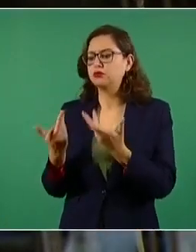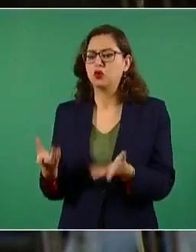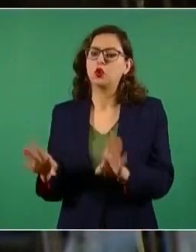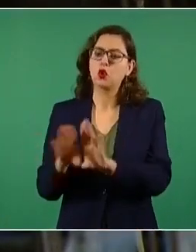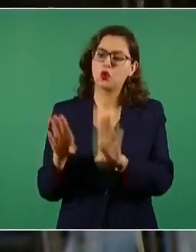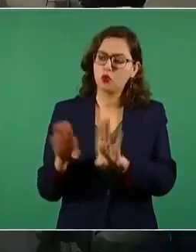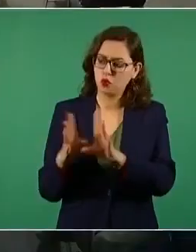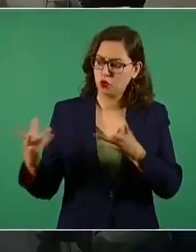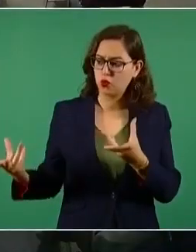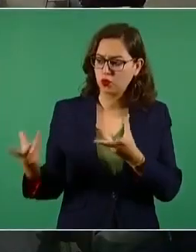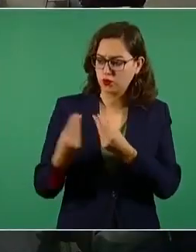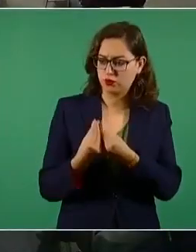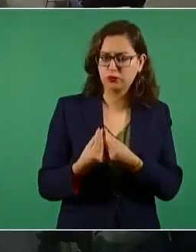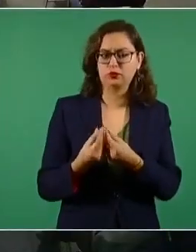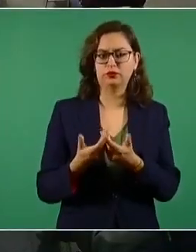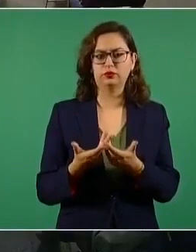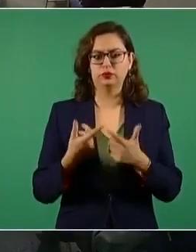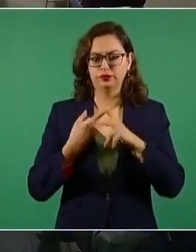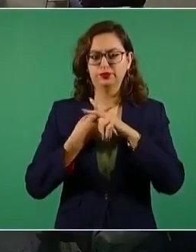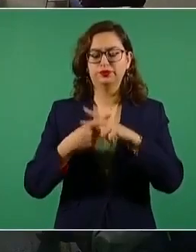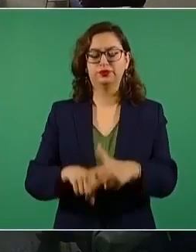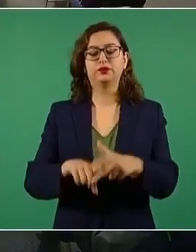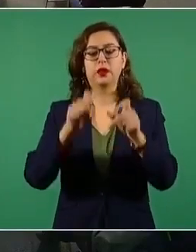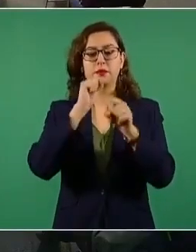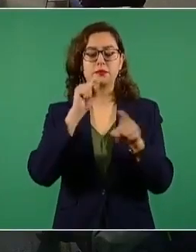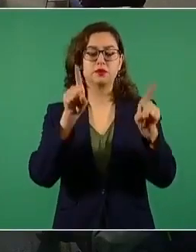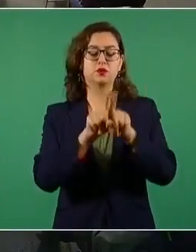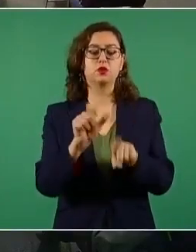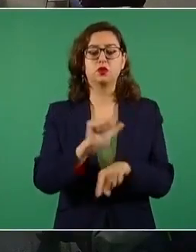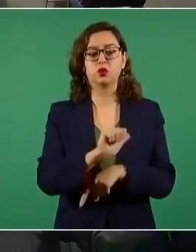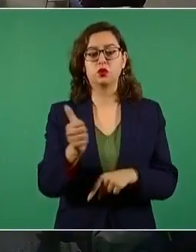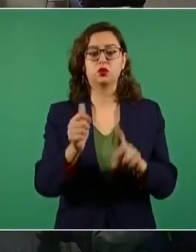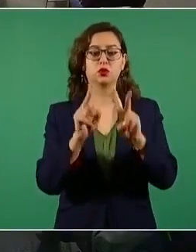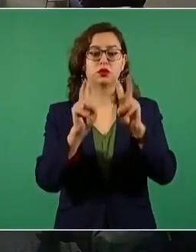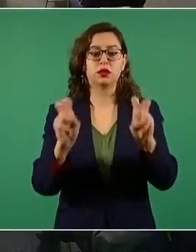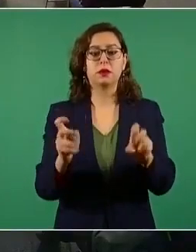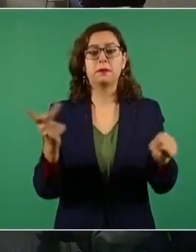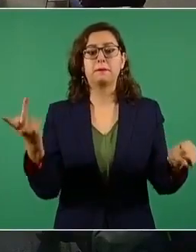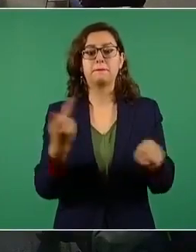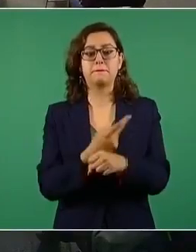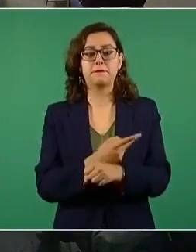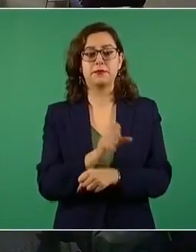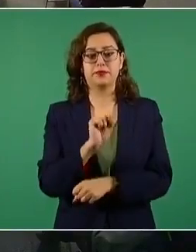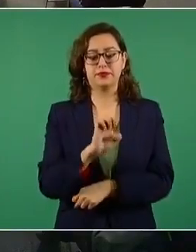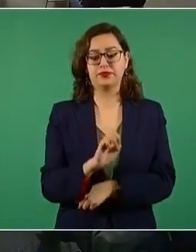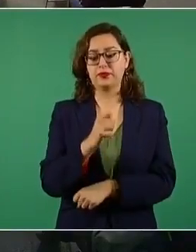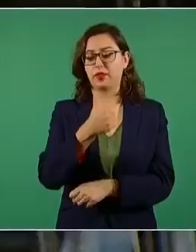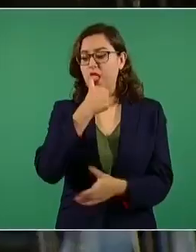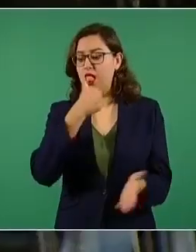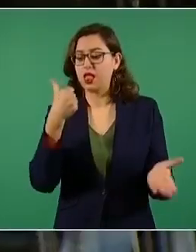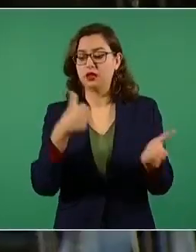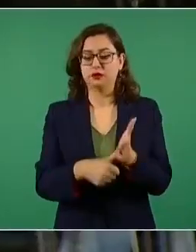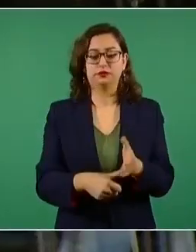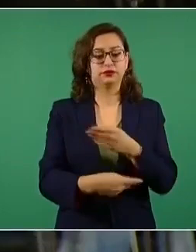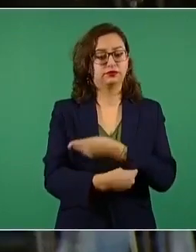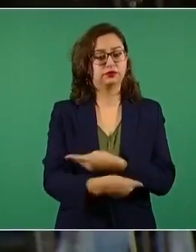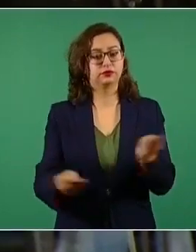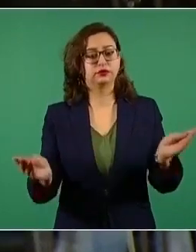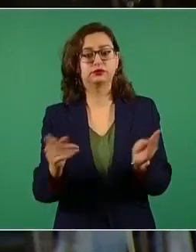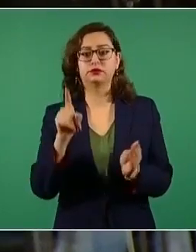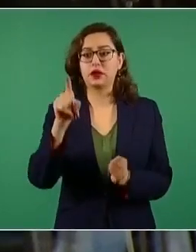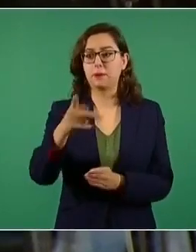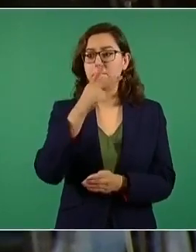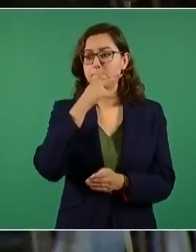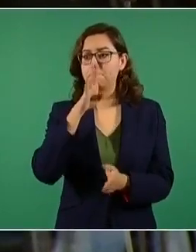por otro lado, también ha generado mucha polémica esta carta responsiva que estableció la SEP como parte del decálogo.